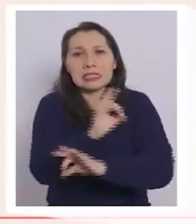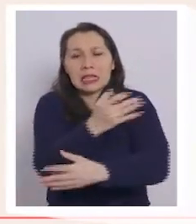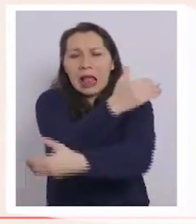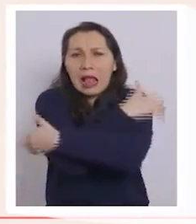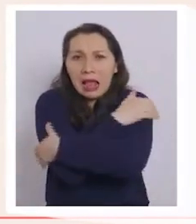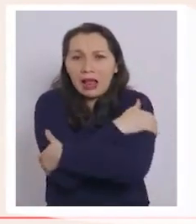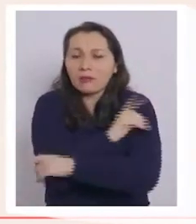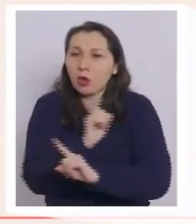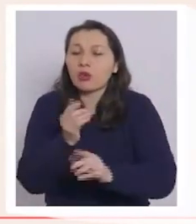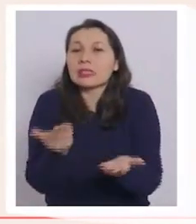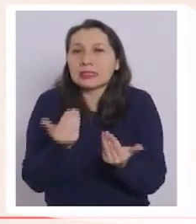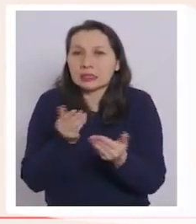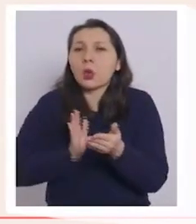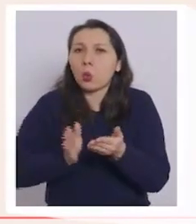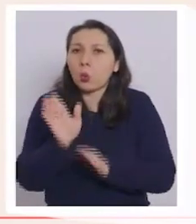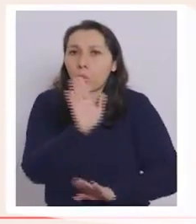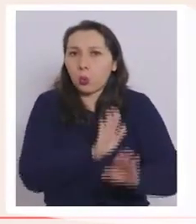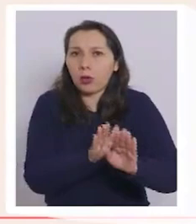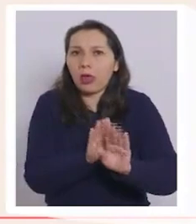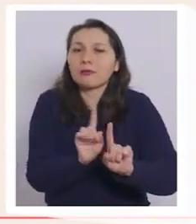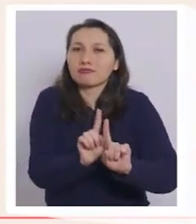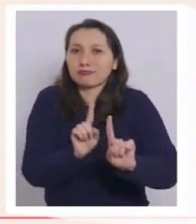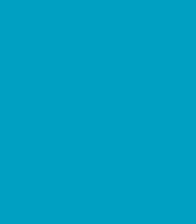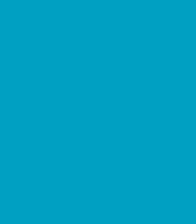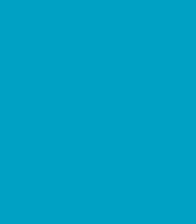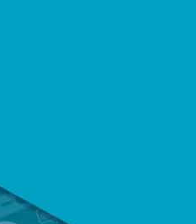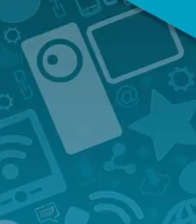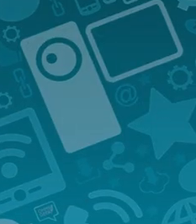porque todavía necesitamos seguir cuidándonos.